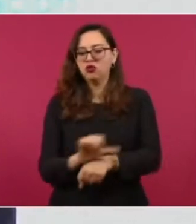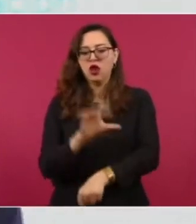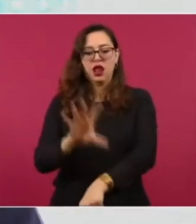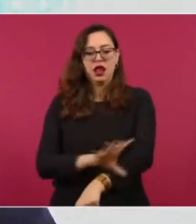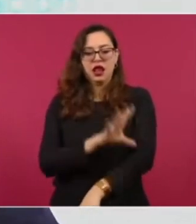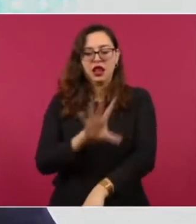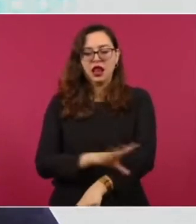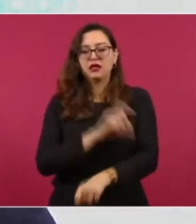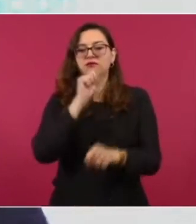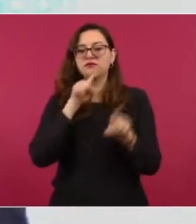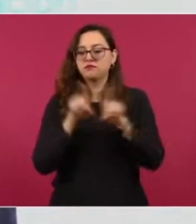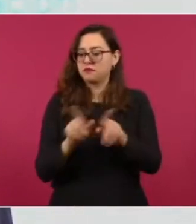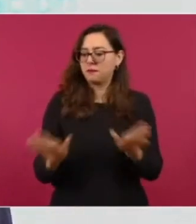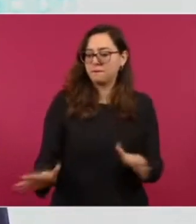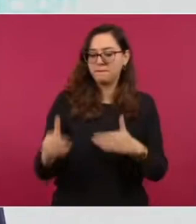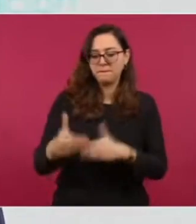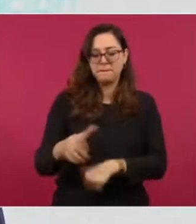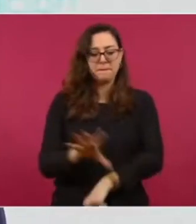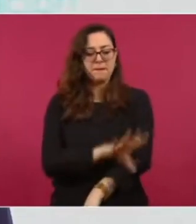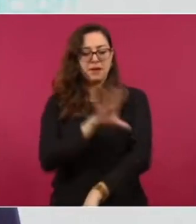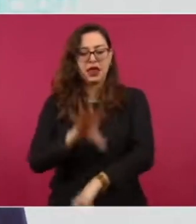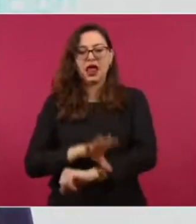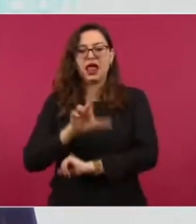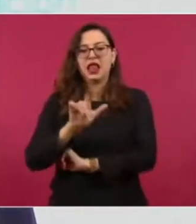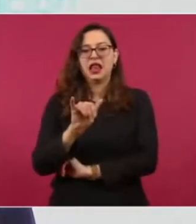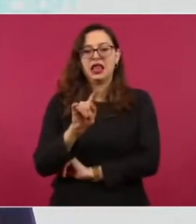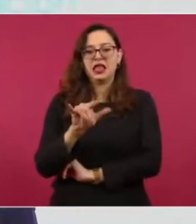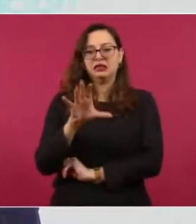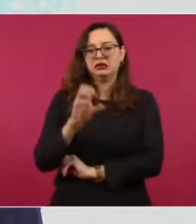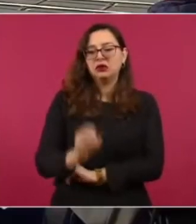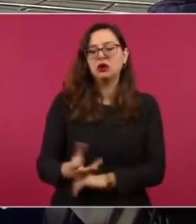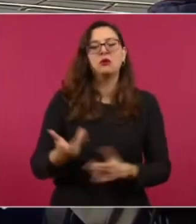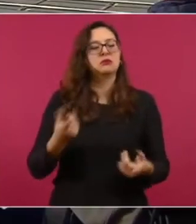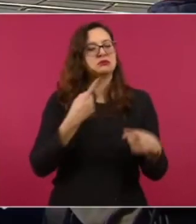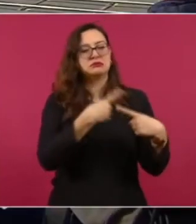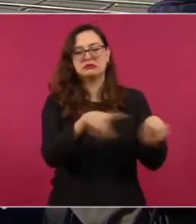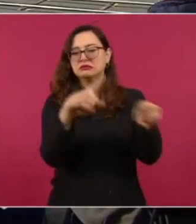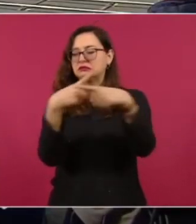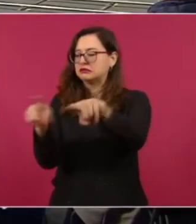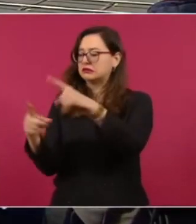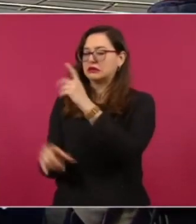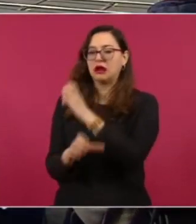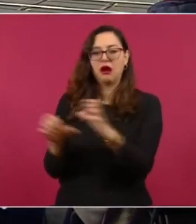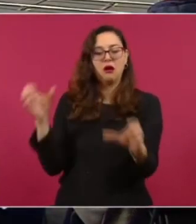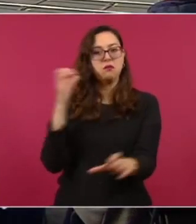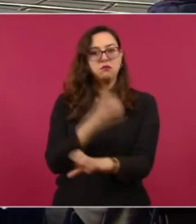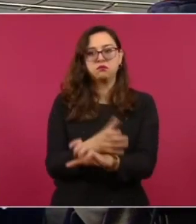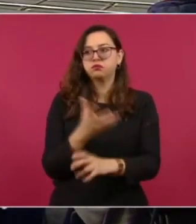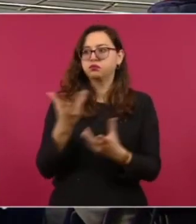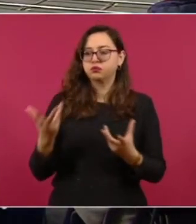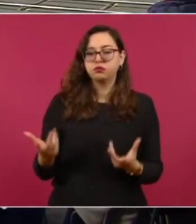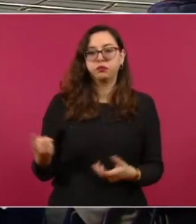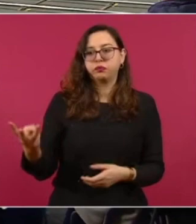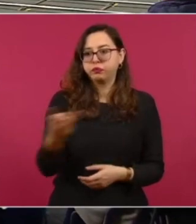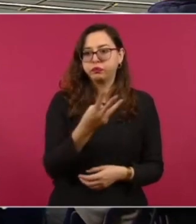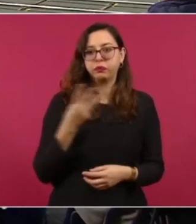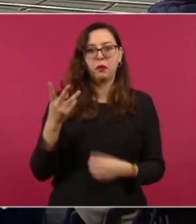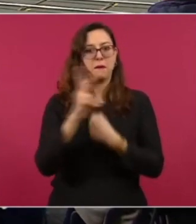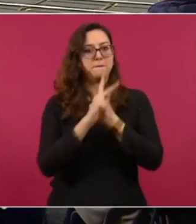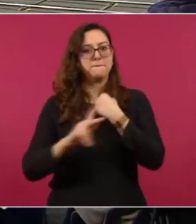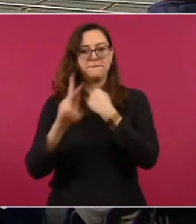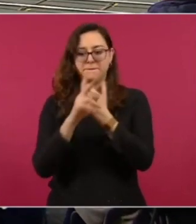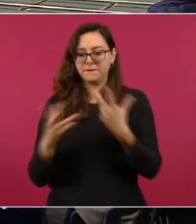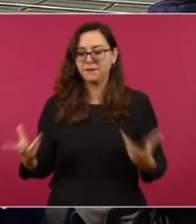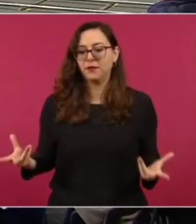semiconductores entre otras cosas el compromiso del gobierno de México es reducir sus